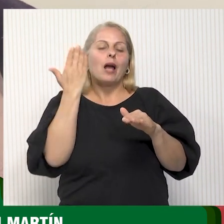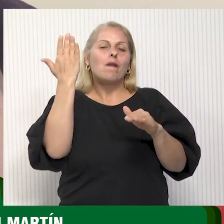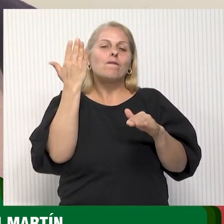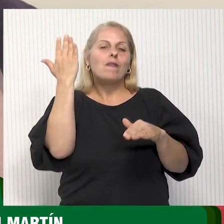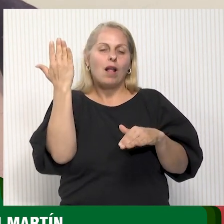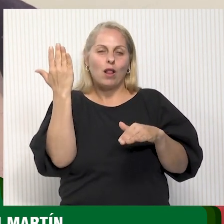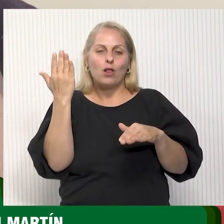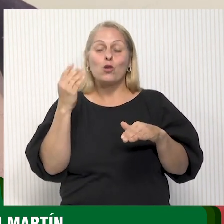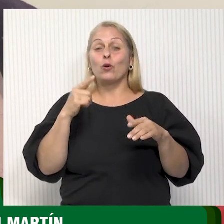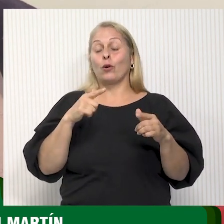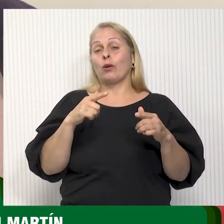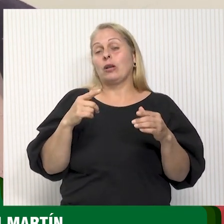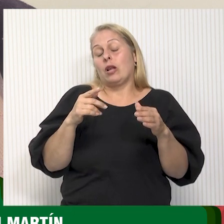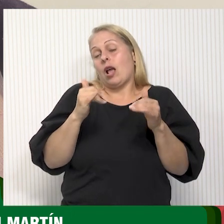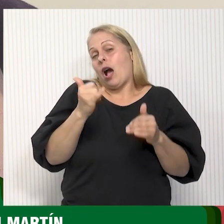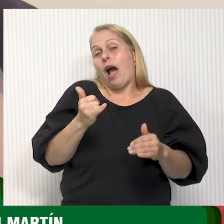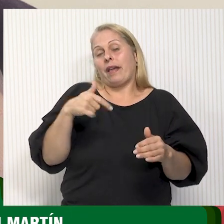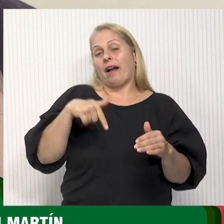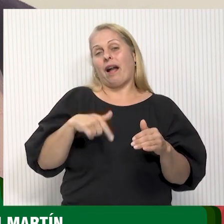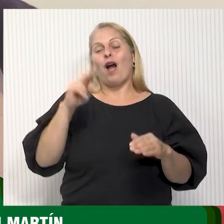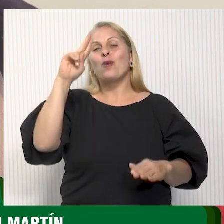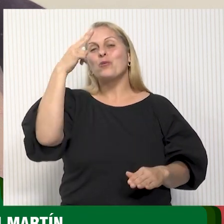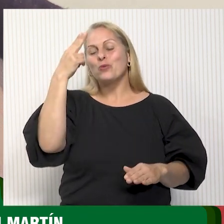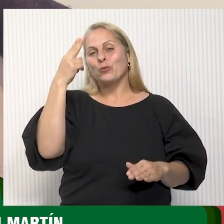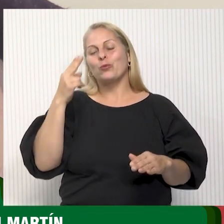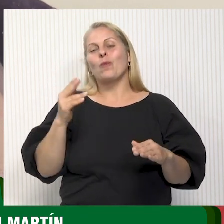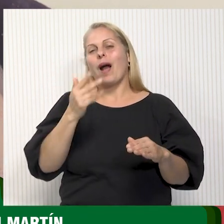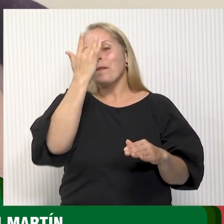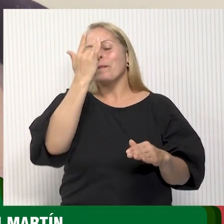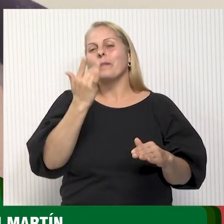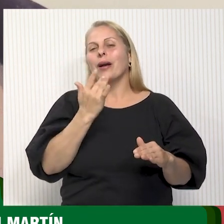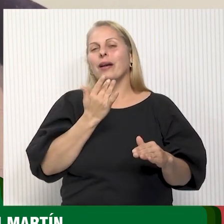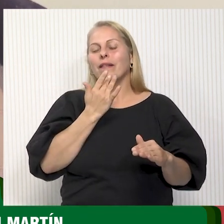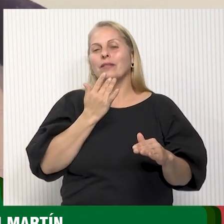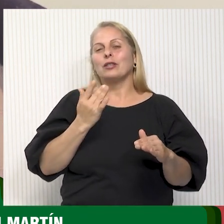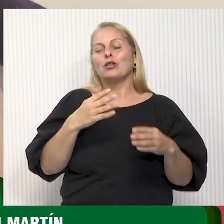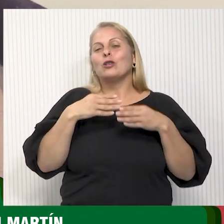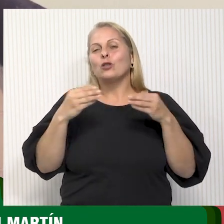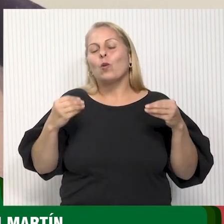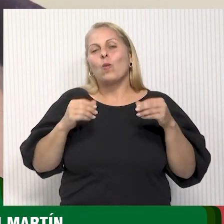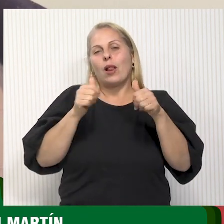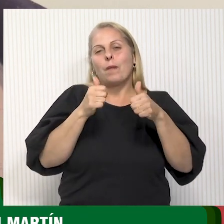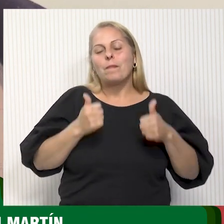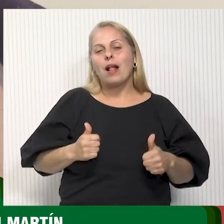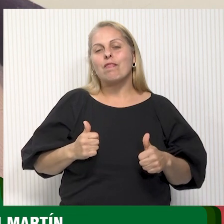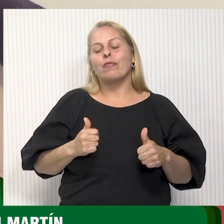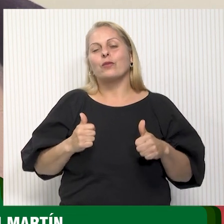de los grandes valores que tenemos los uruguayos. Y me parece maravilloso que una escuela de Maldonado